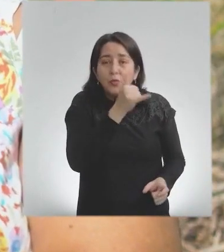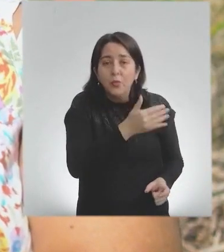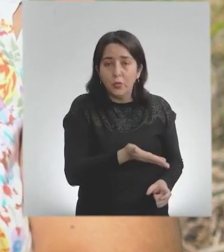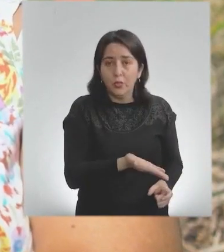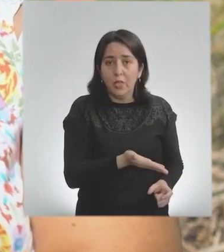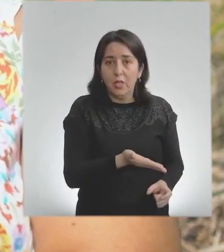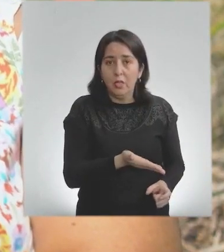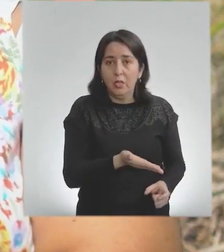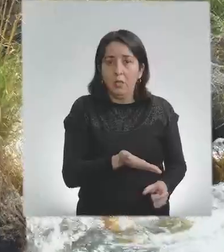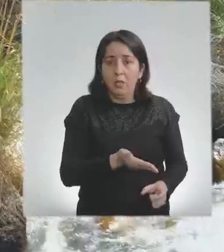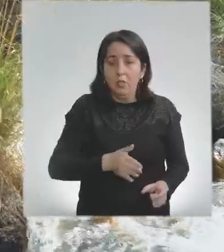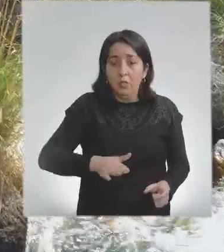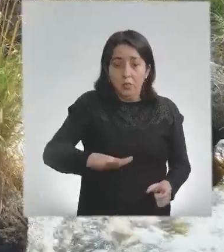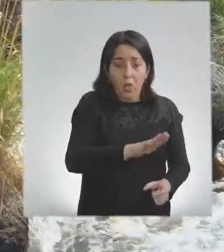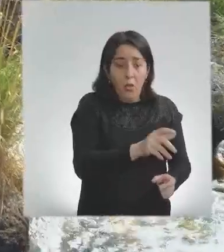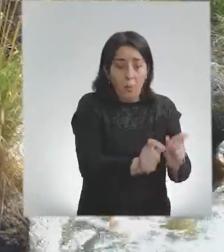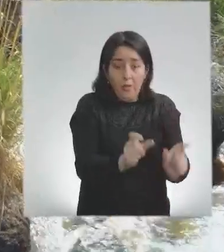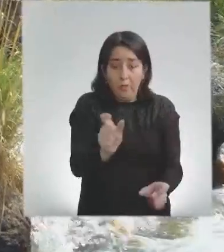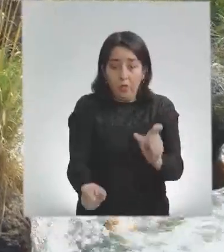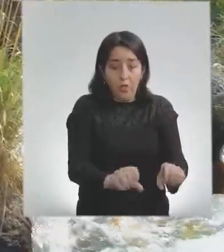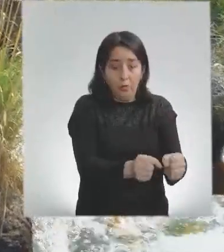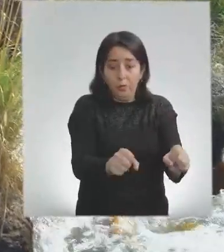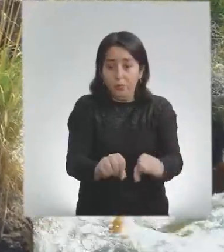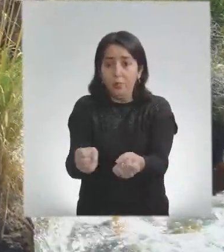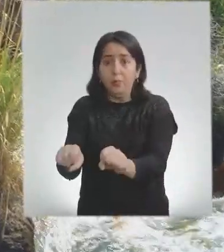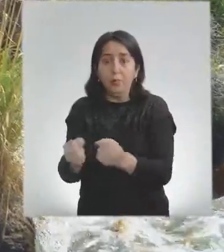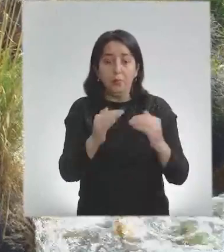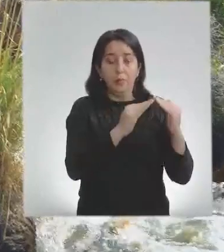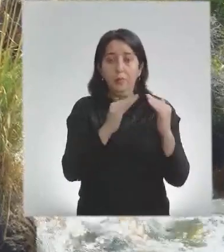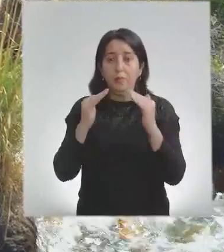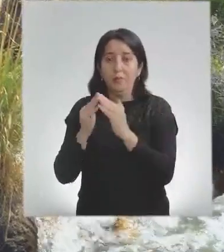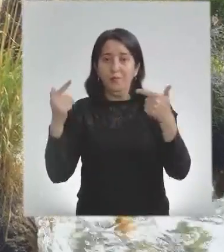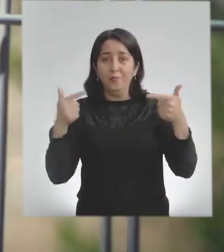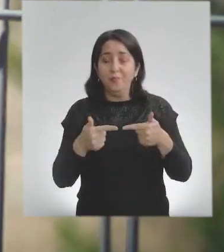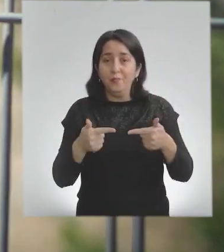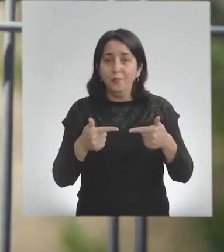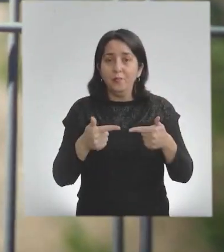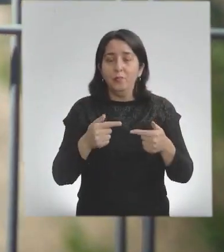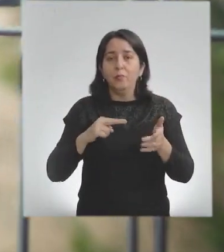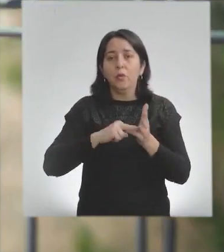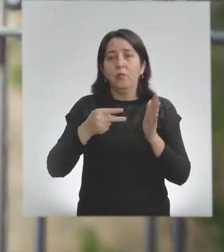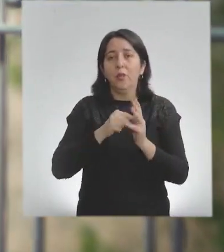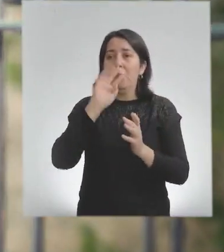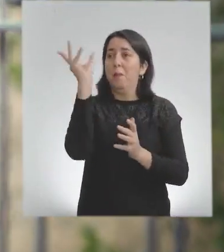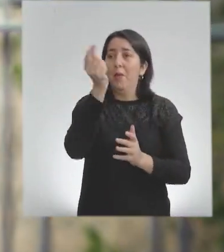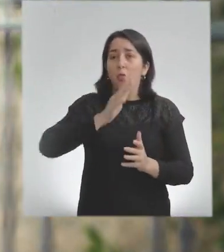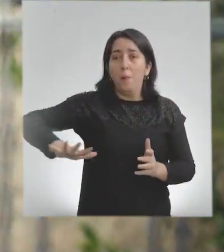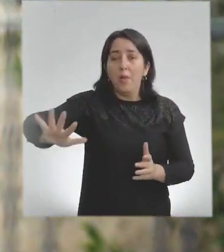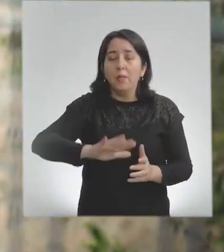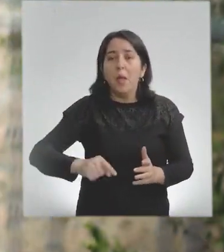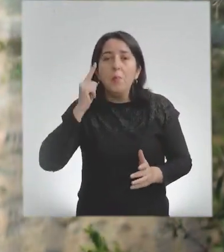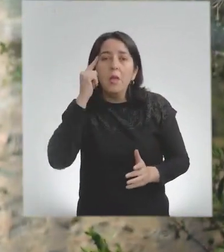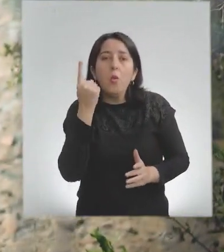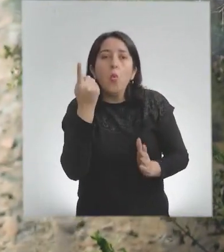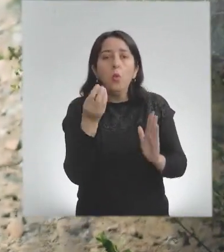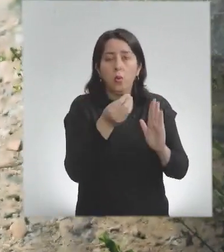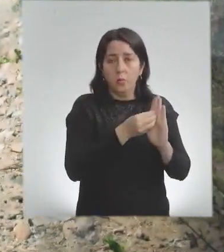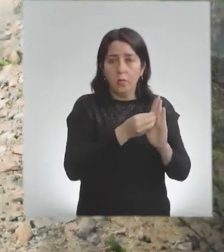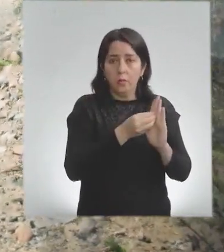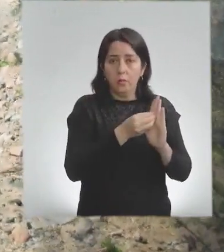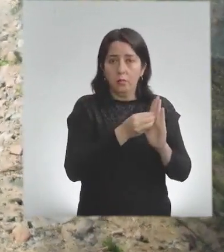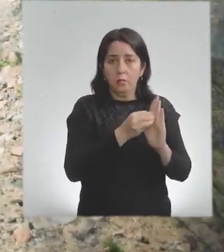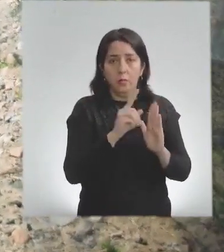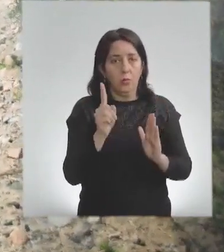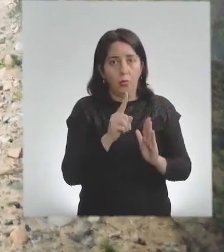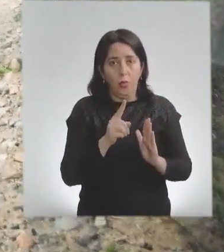tomando agua contaminada, si todo el tejido social está roto, el vecino contra el vecino, por un conflicto medioambiental que